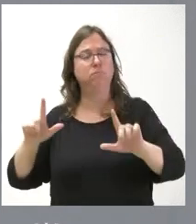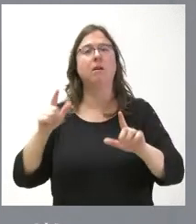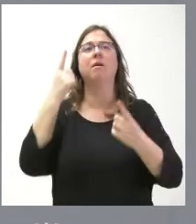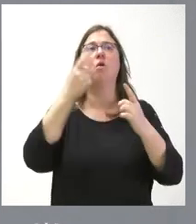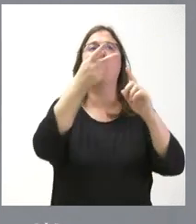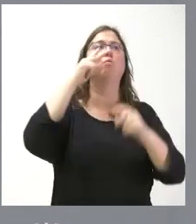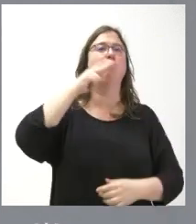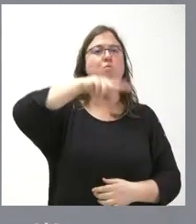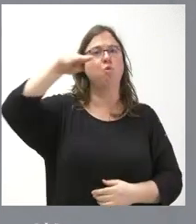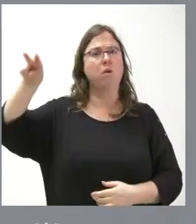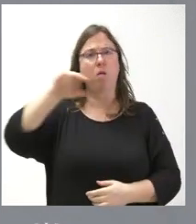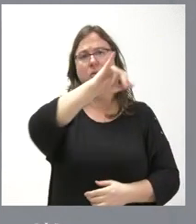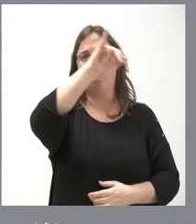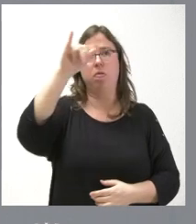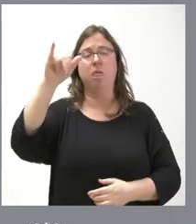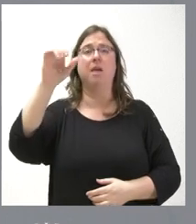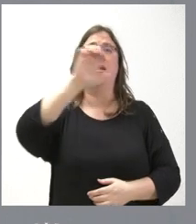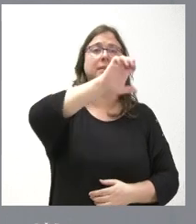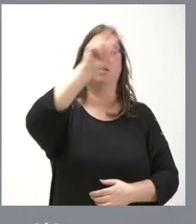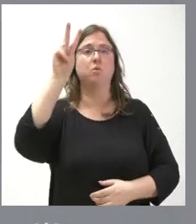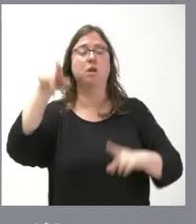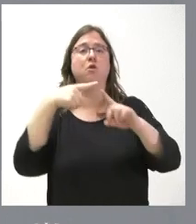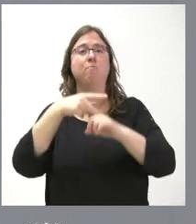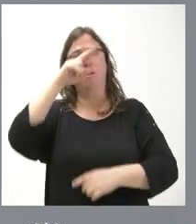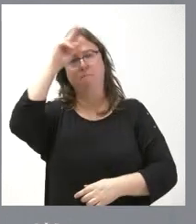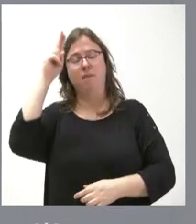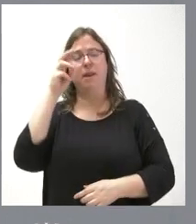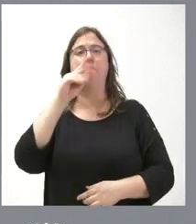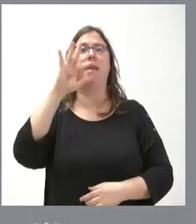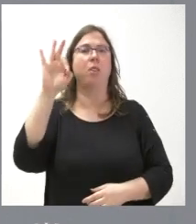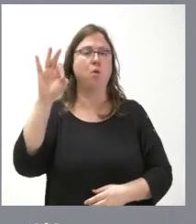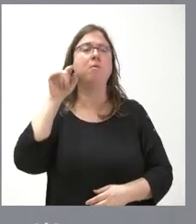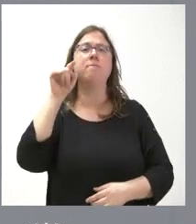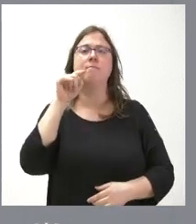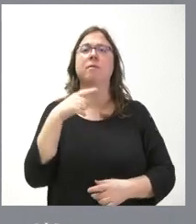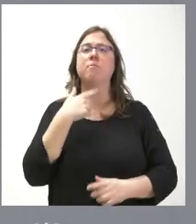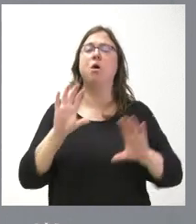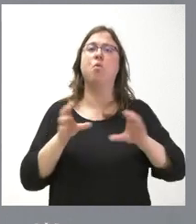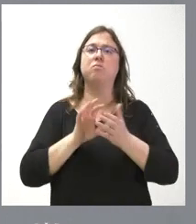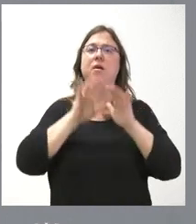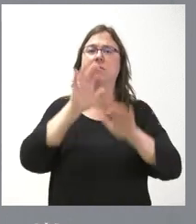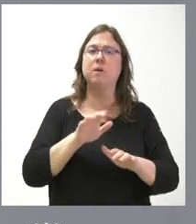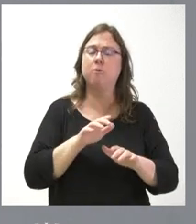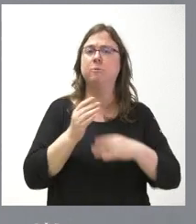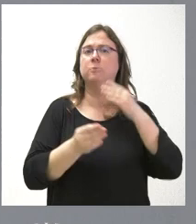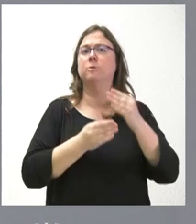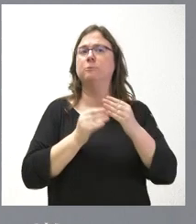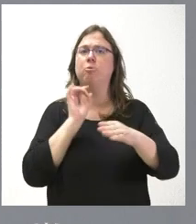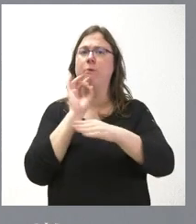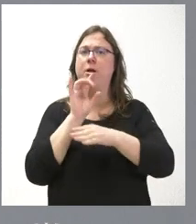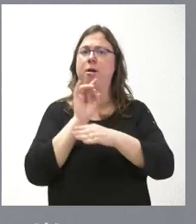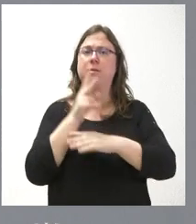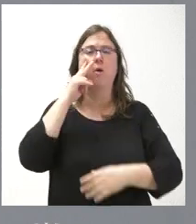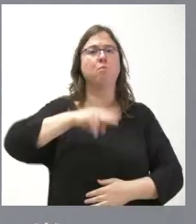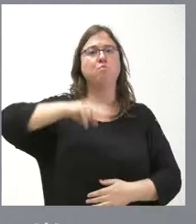de Estados Unidos y el Prado. Y, desde la Junta de Castilla y León, se han dirigido cartas al Museo